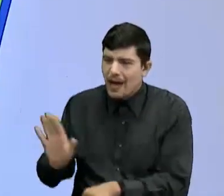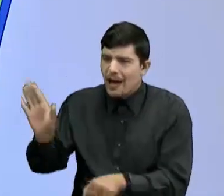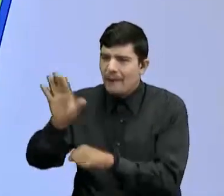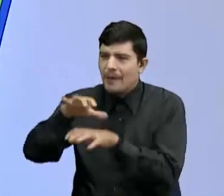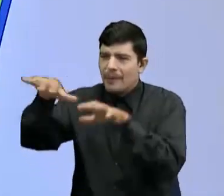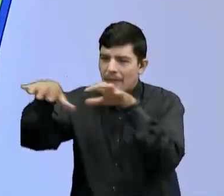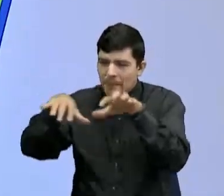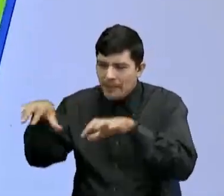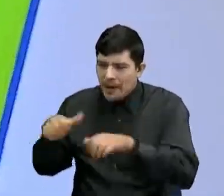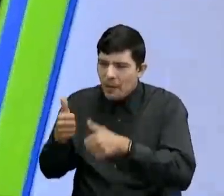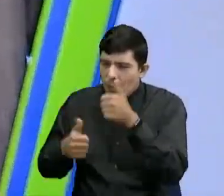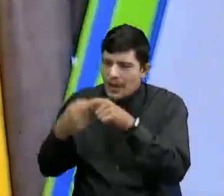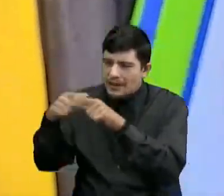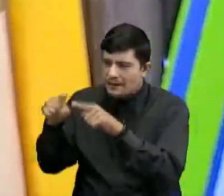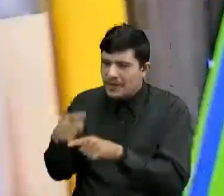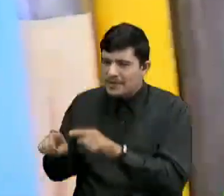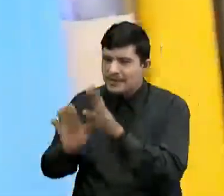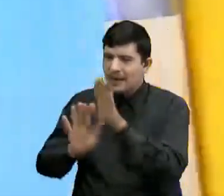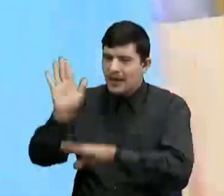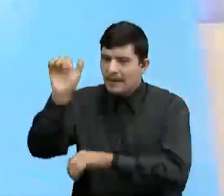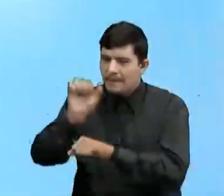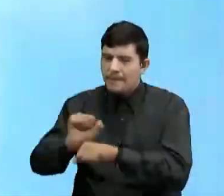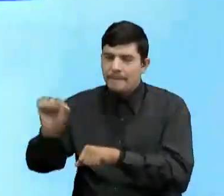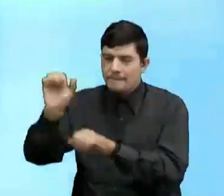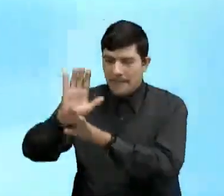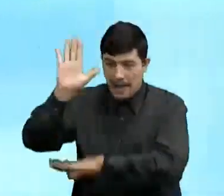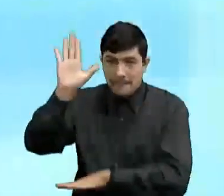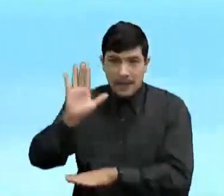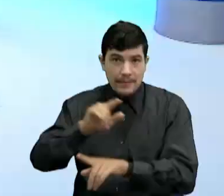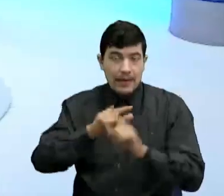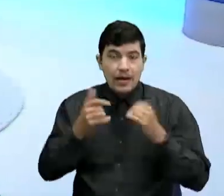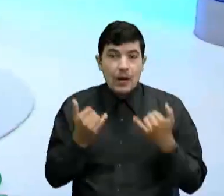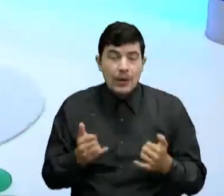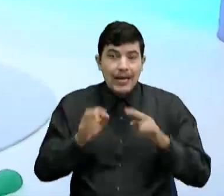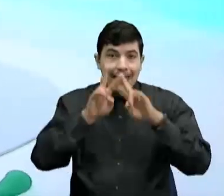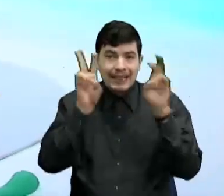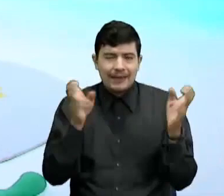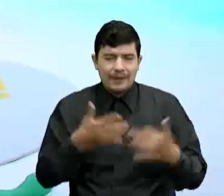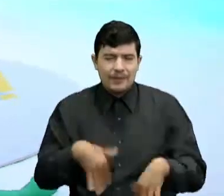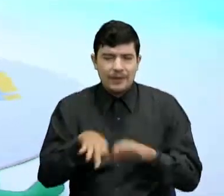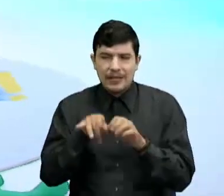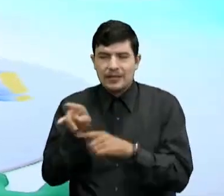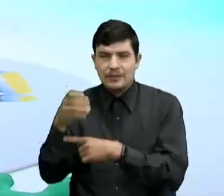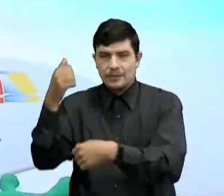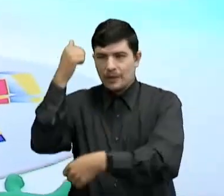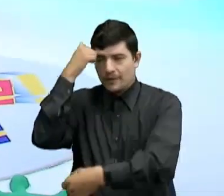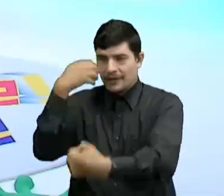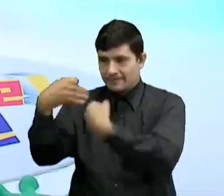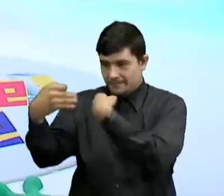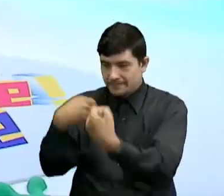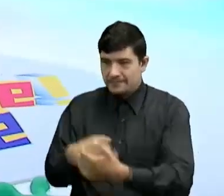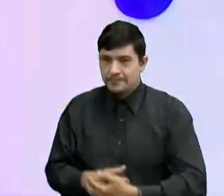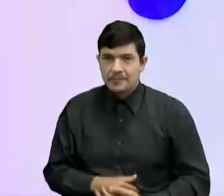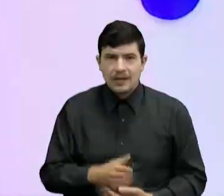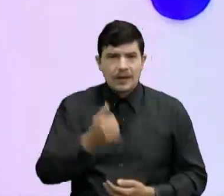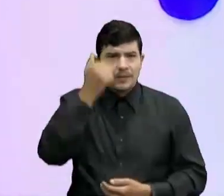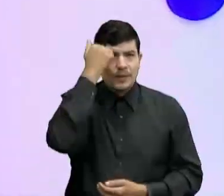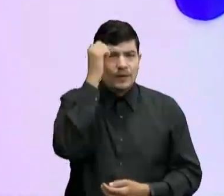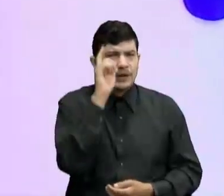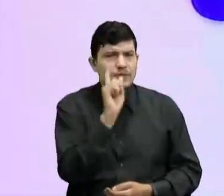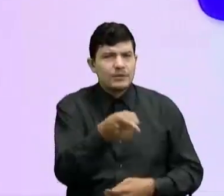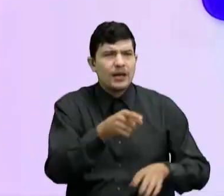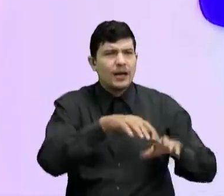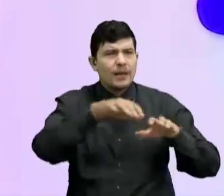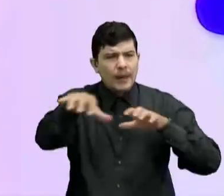mapas existen Pero este tema lo vamos a profundizar con nuestro profe Profe, usted tiene como una clasificación